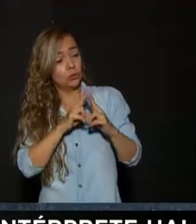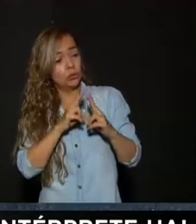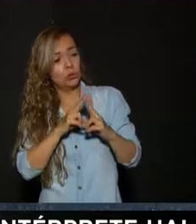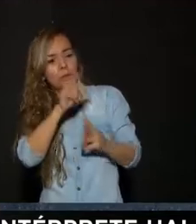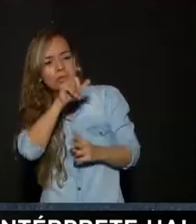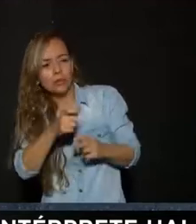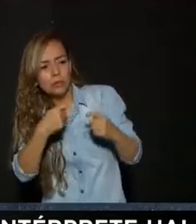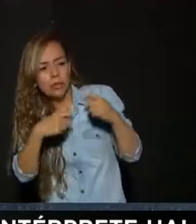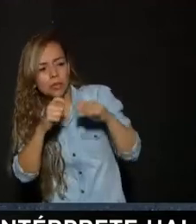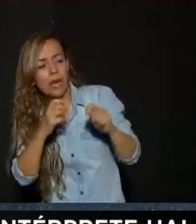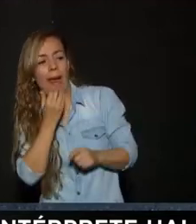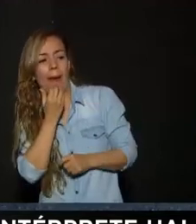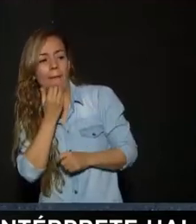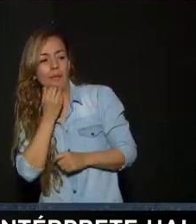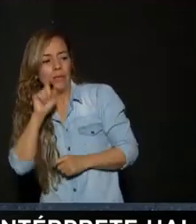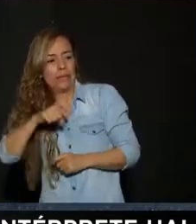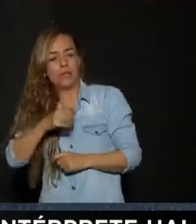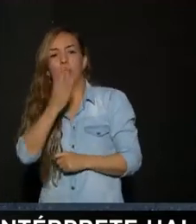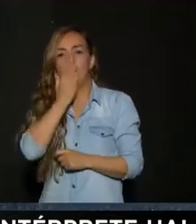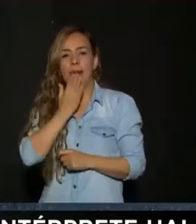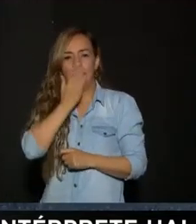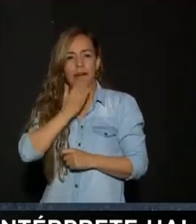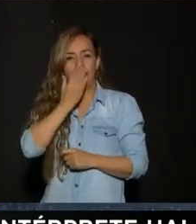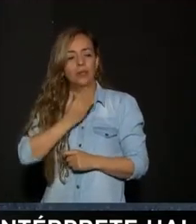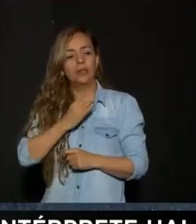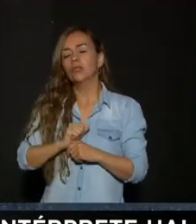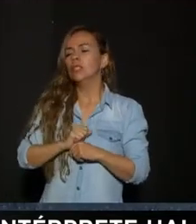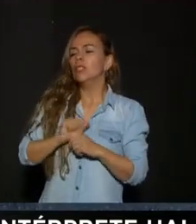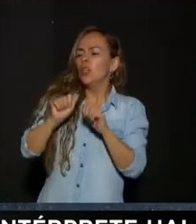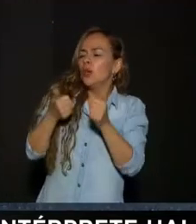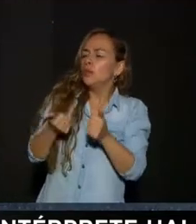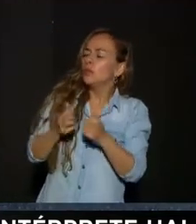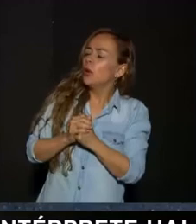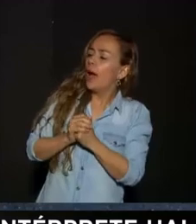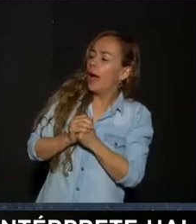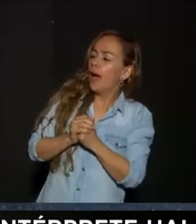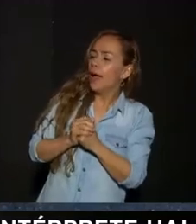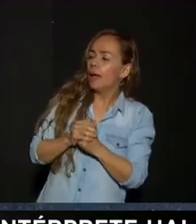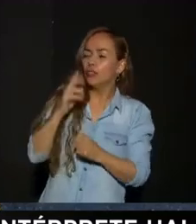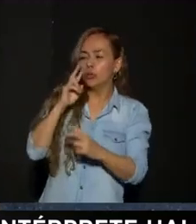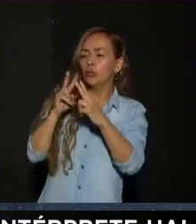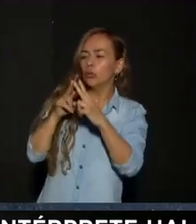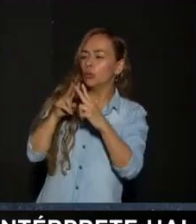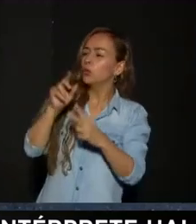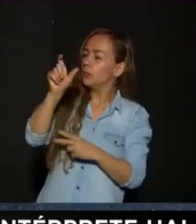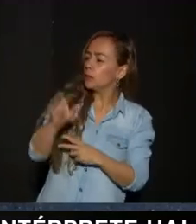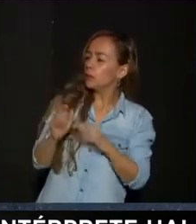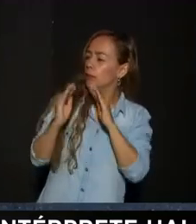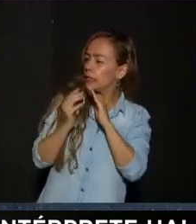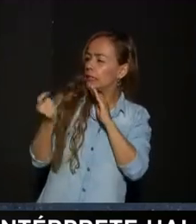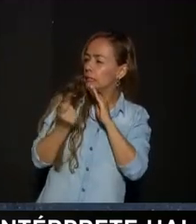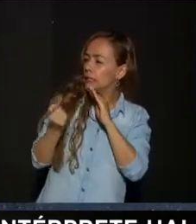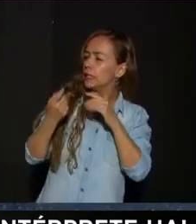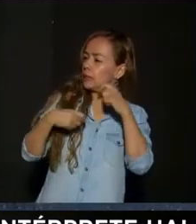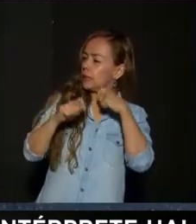algo Digamos yo necesito Unos mangos Entonces en lugar De pensar en la gran superficie Yo podría pensar Ve mira que yo conozco Tengo un vecino Que